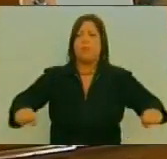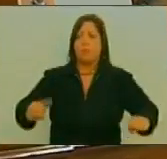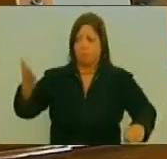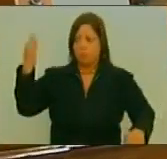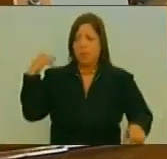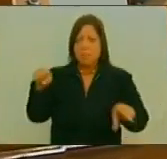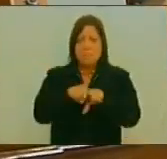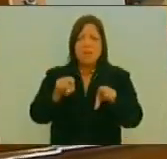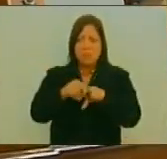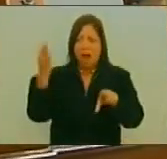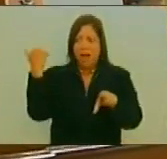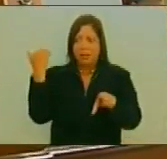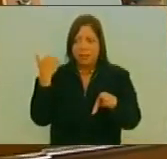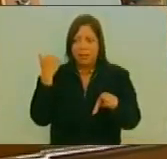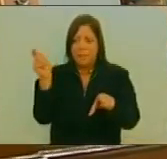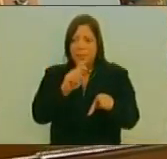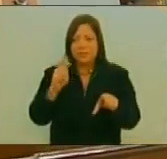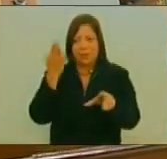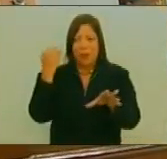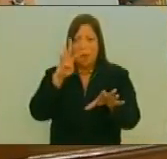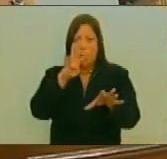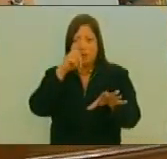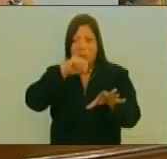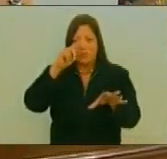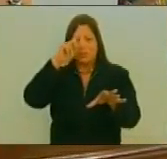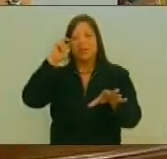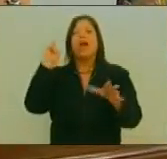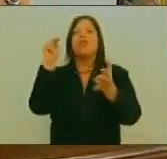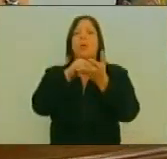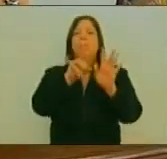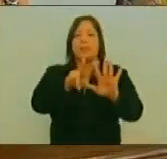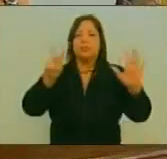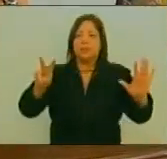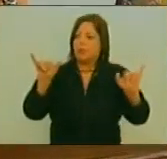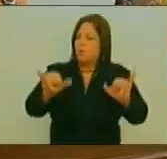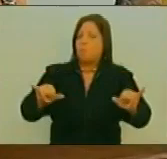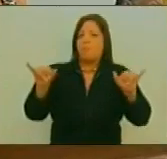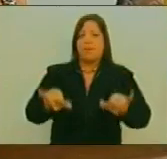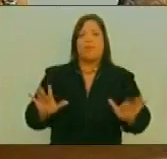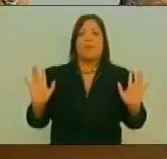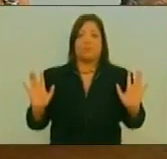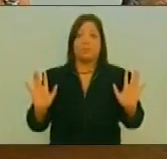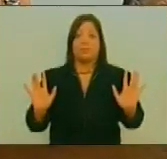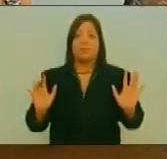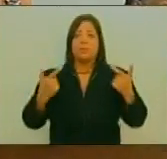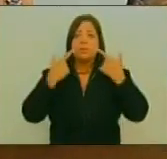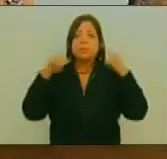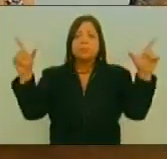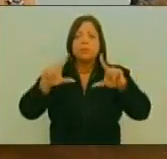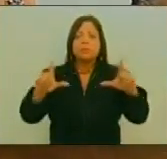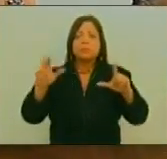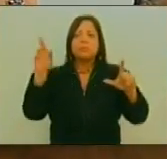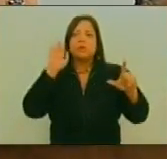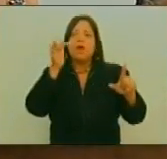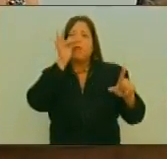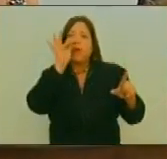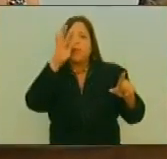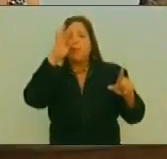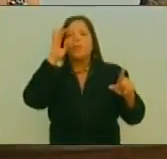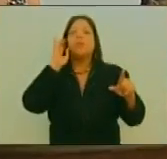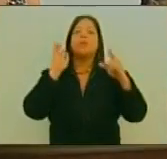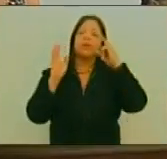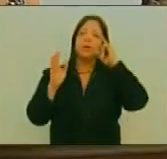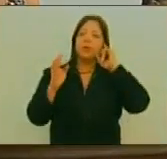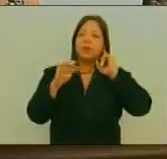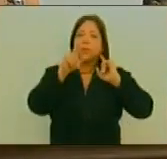Vimos durante Varios meses De este año 2017 Esos medios De comunicación